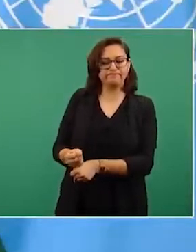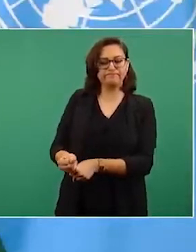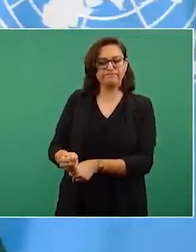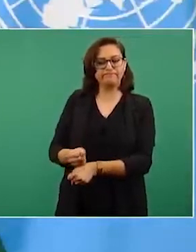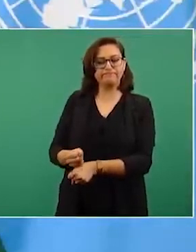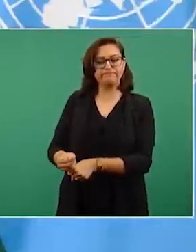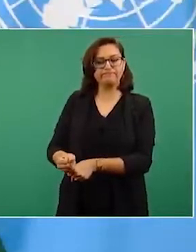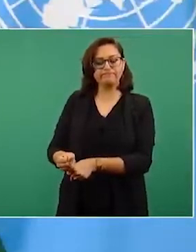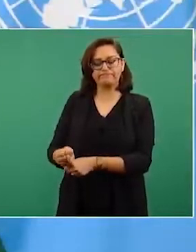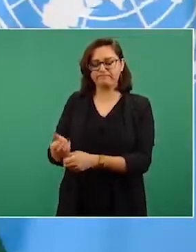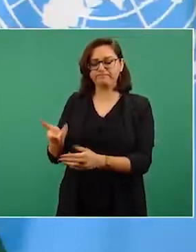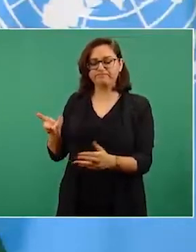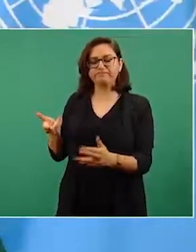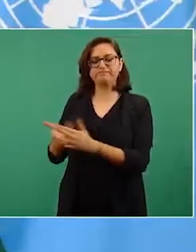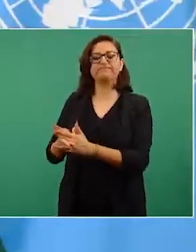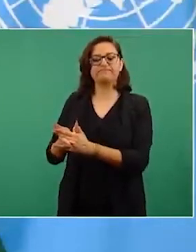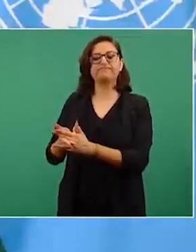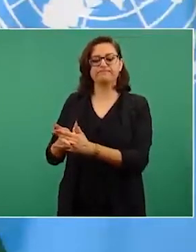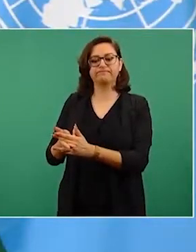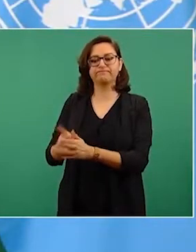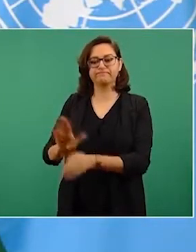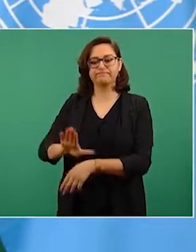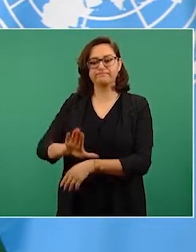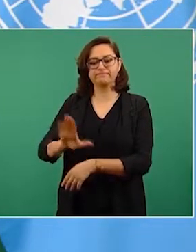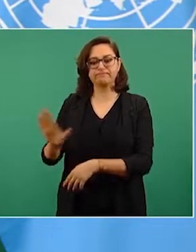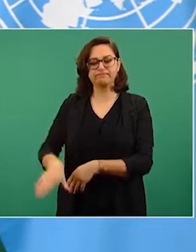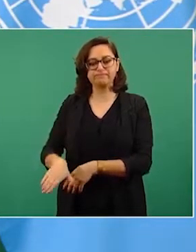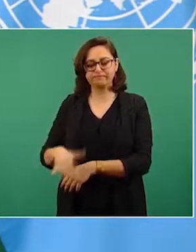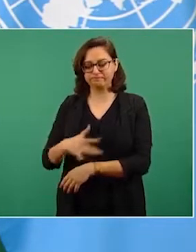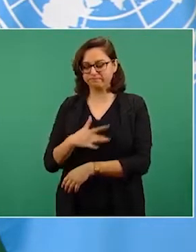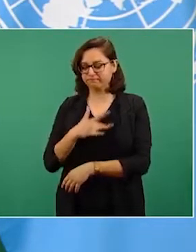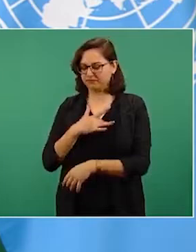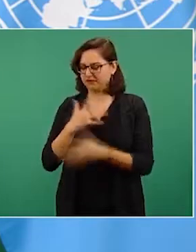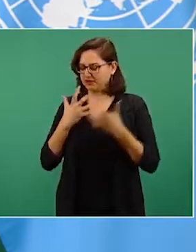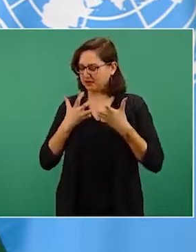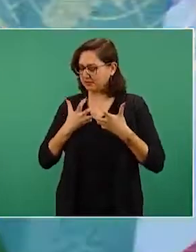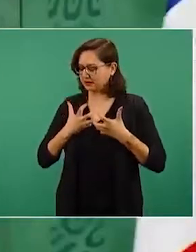hecho que nos llena de pena, dolor y de vergüenza.